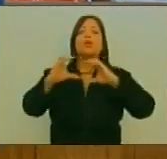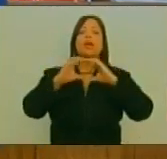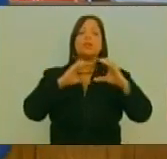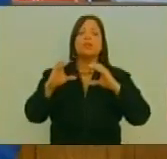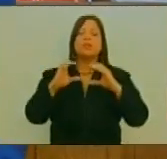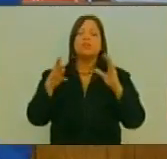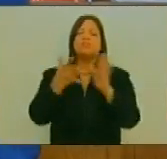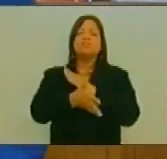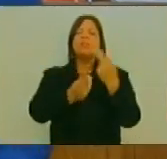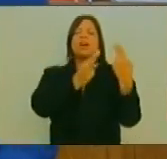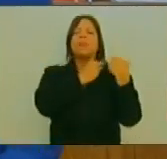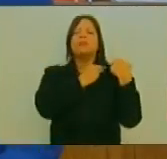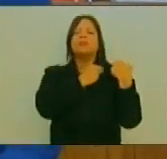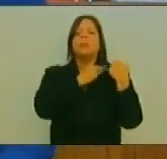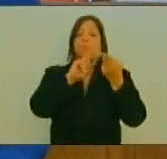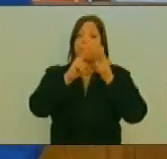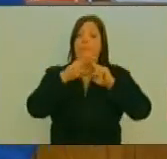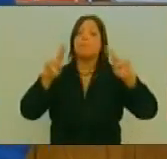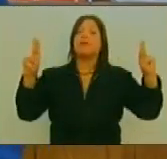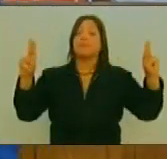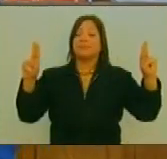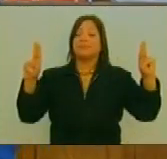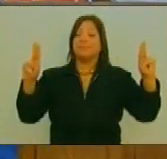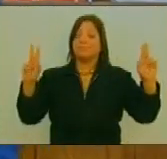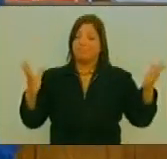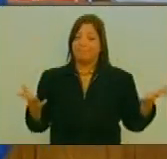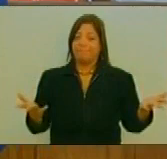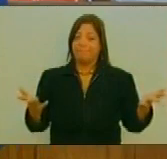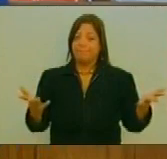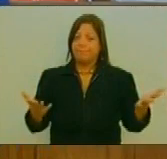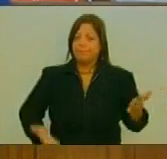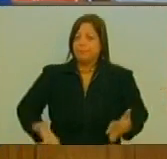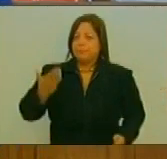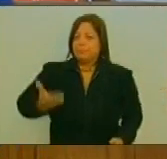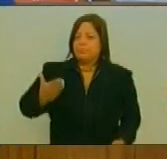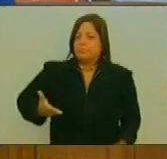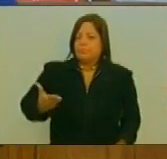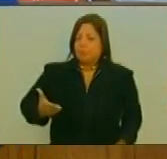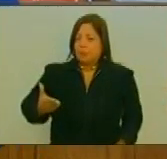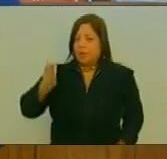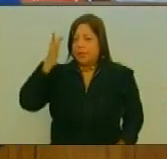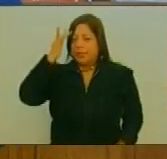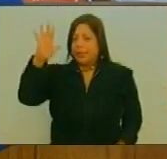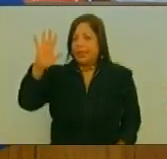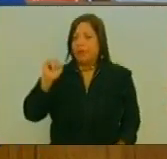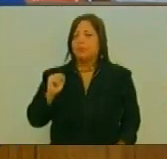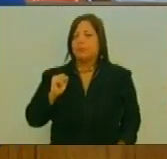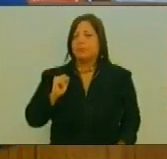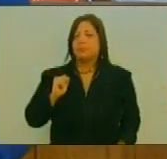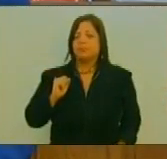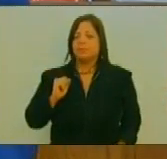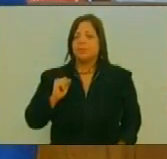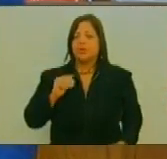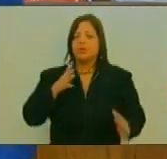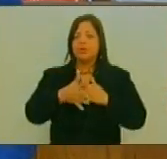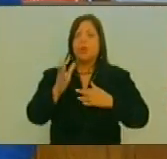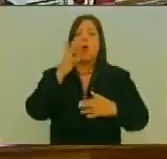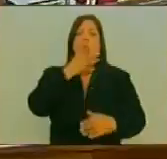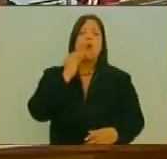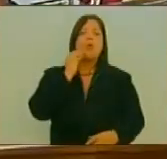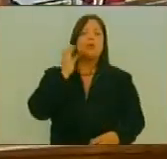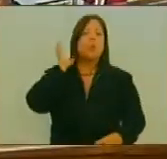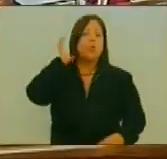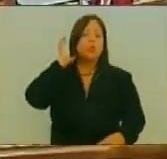Y su rol En la paz Creo fundamental Para ello Que sobre todo Nuestra juventud Tenga